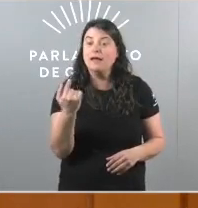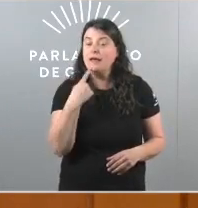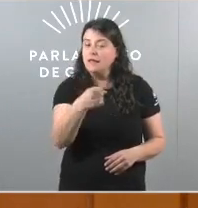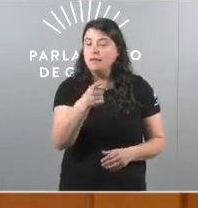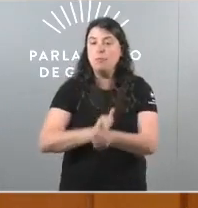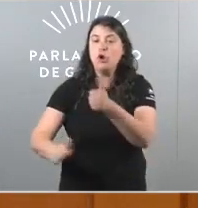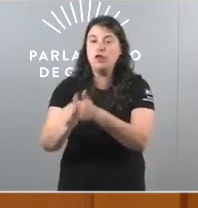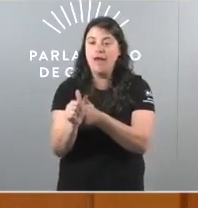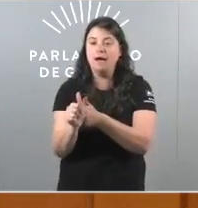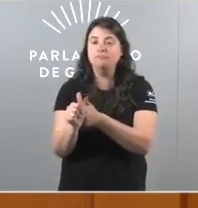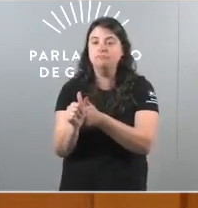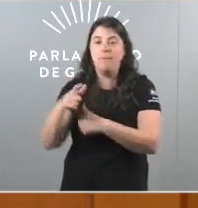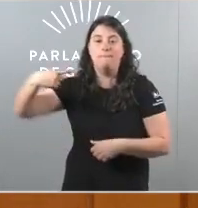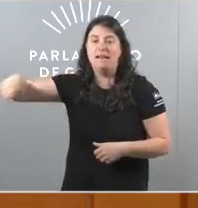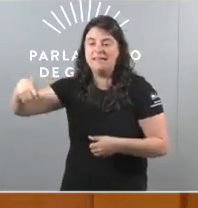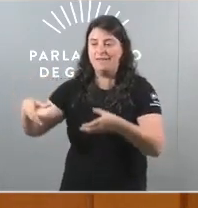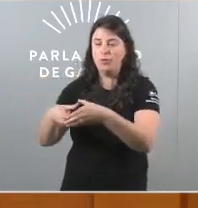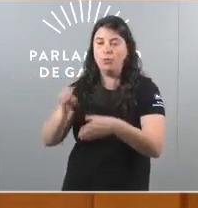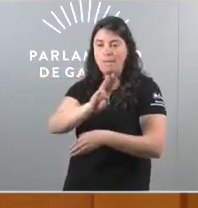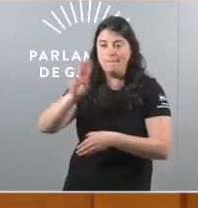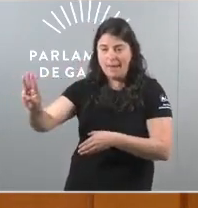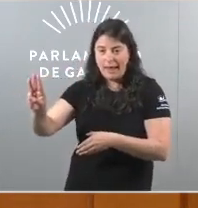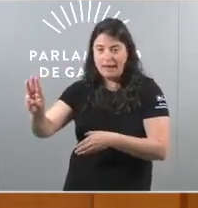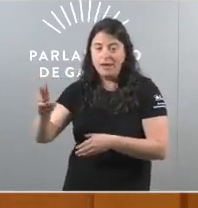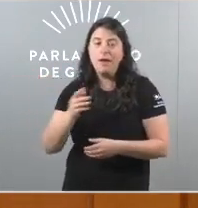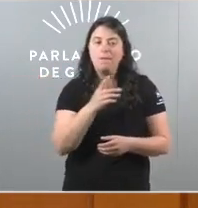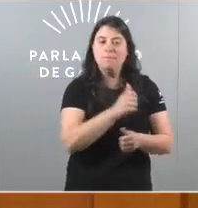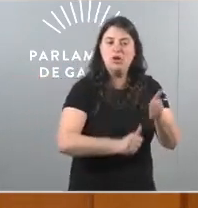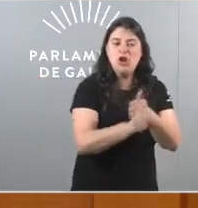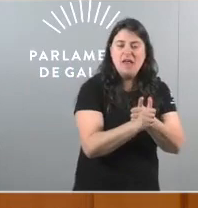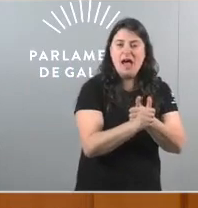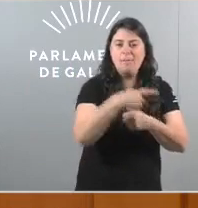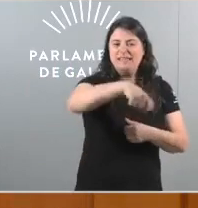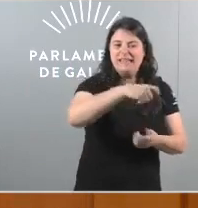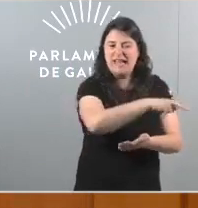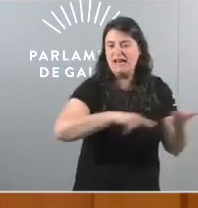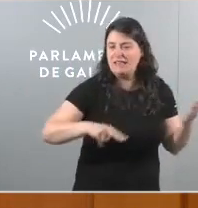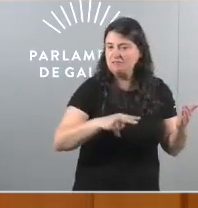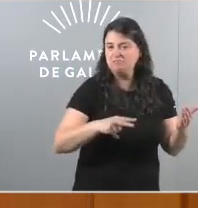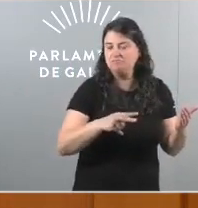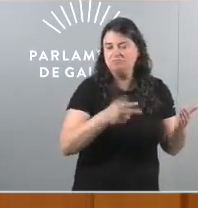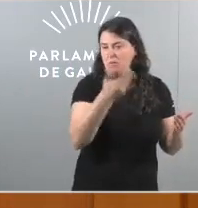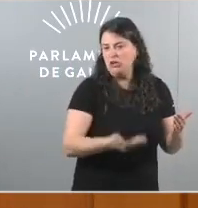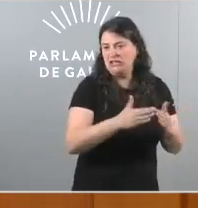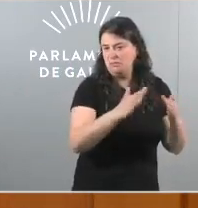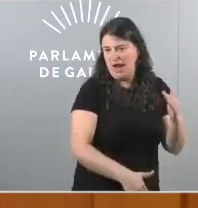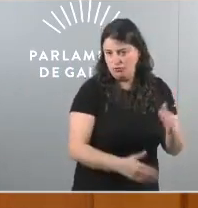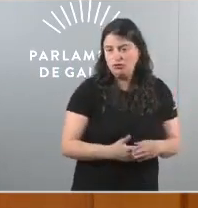ser presidente do PP que ser presidente de Galiza. Considerou máis importante